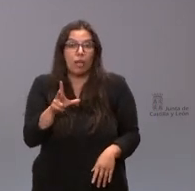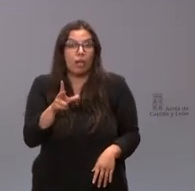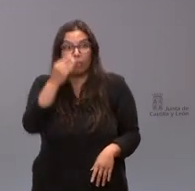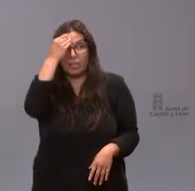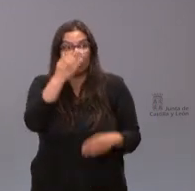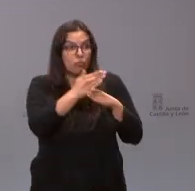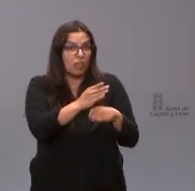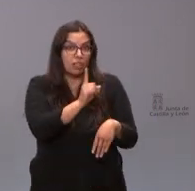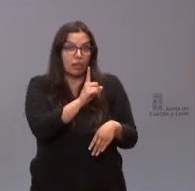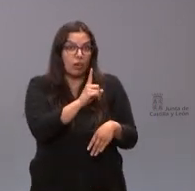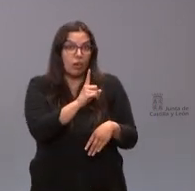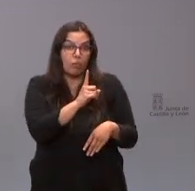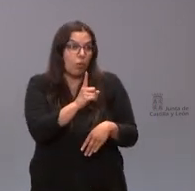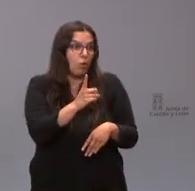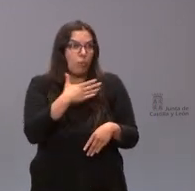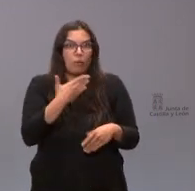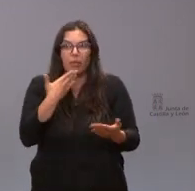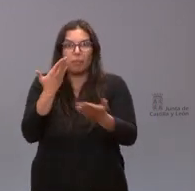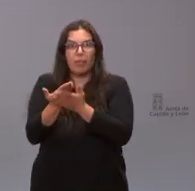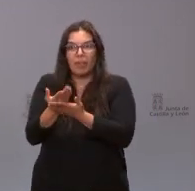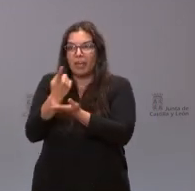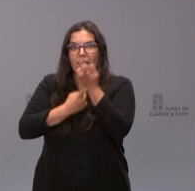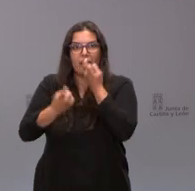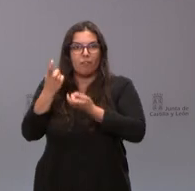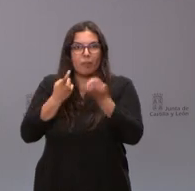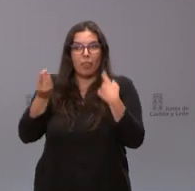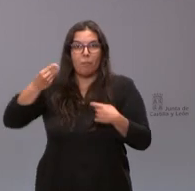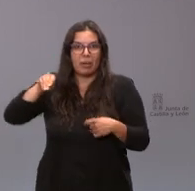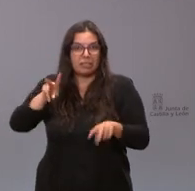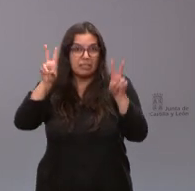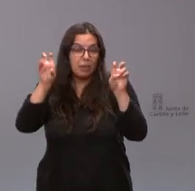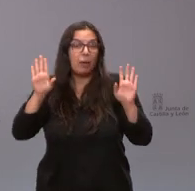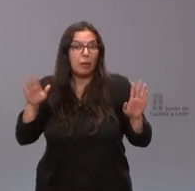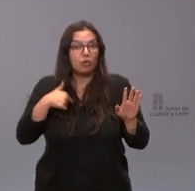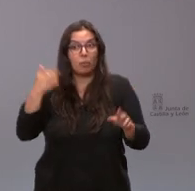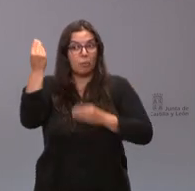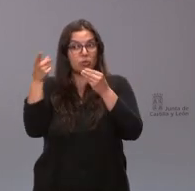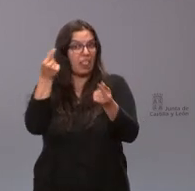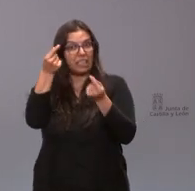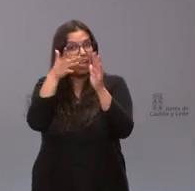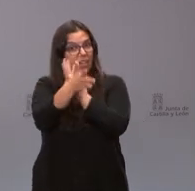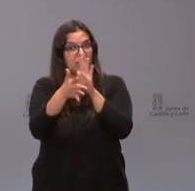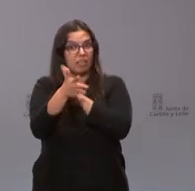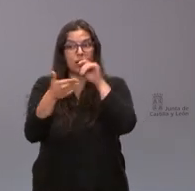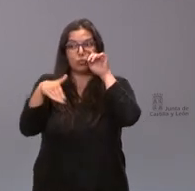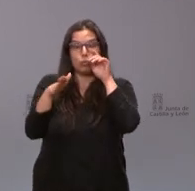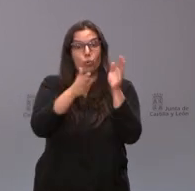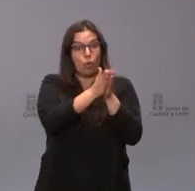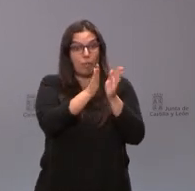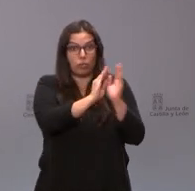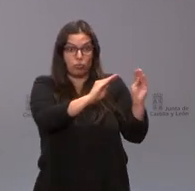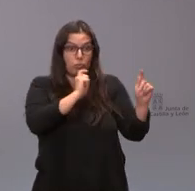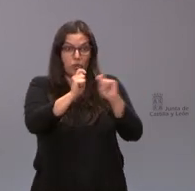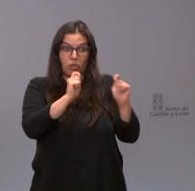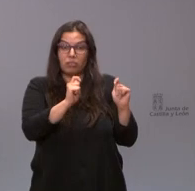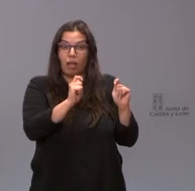suficientes pues lo que ya también puede pedir cualquier información adicional sobre este asunto pero yo creo que fueron detalladas de hecho sus compañeros lo han recogido en alguna